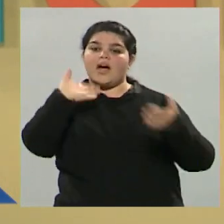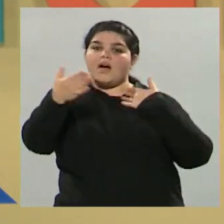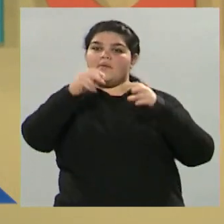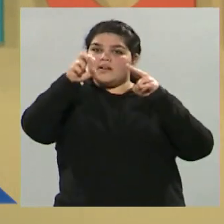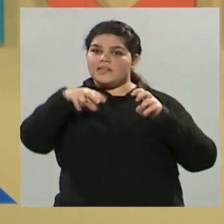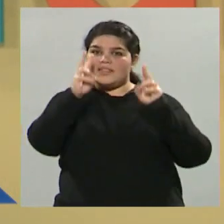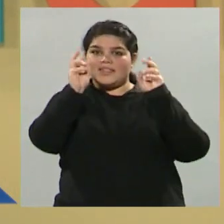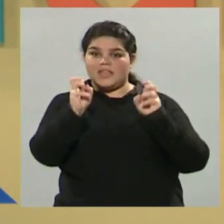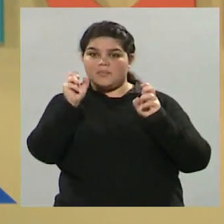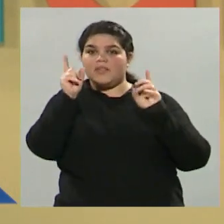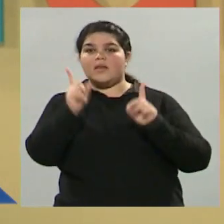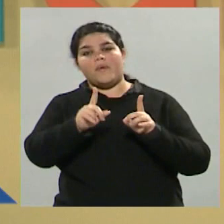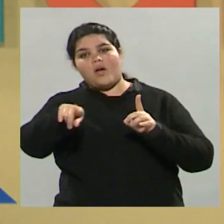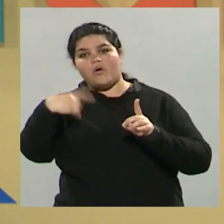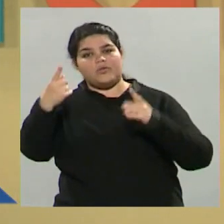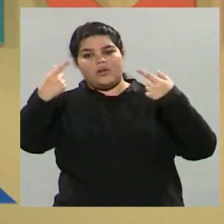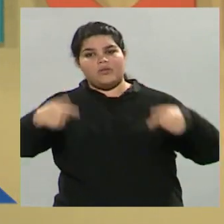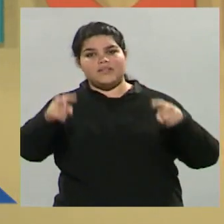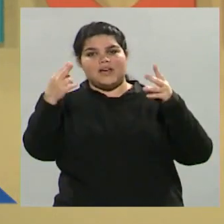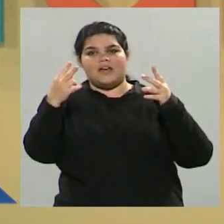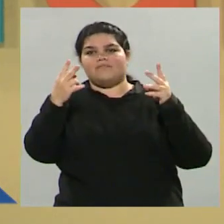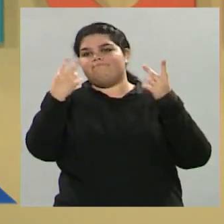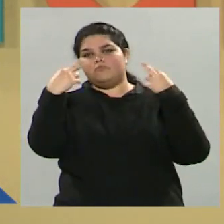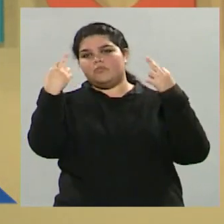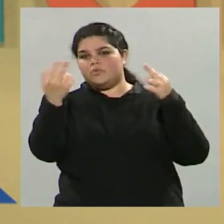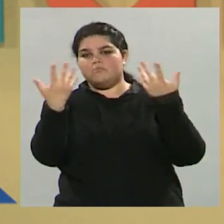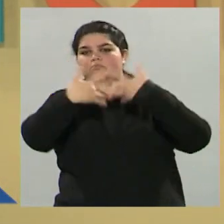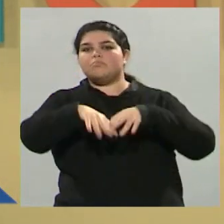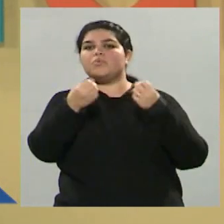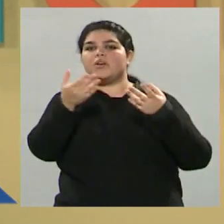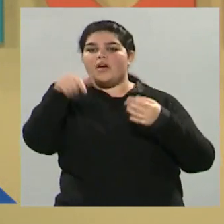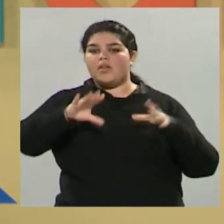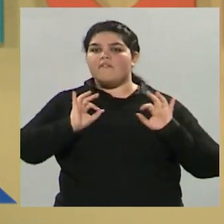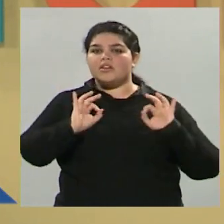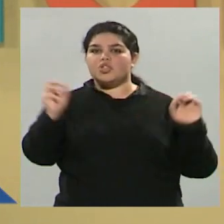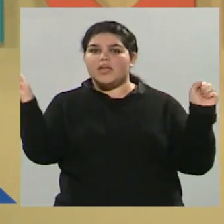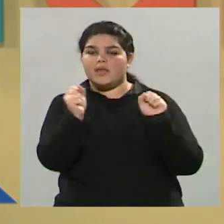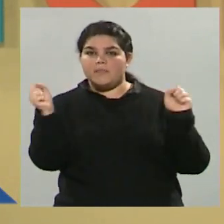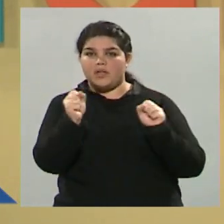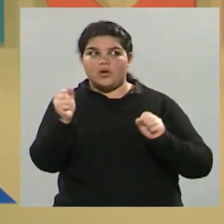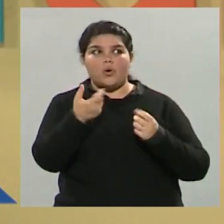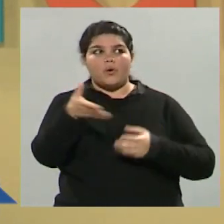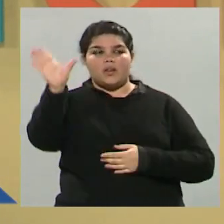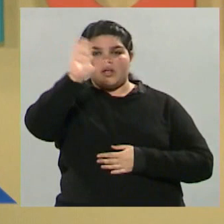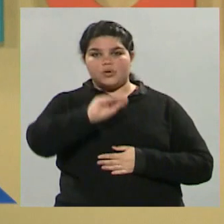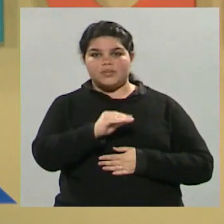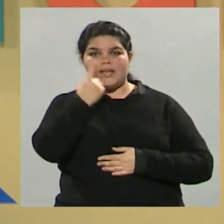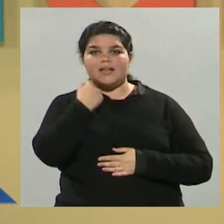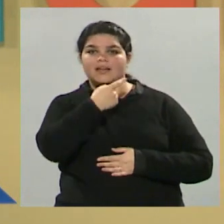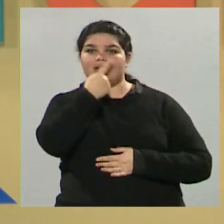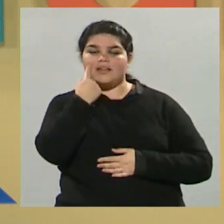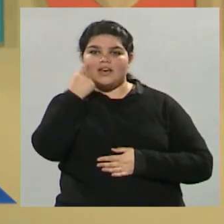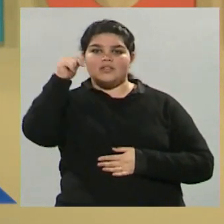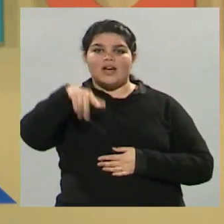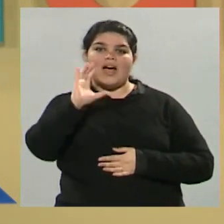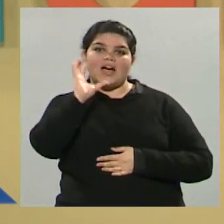tema y otros temas que también tienen que ver con el turismo, porque estamos transitando, obviamente, las vacaciones de invierno. Gabriela Testa, buenas noches. Ignacio Esteser, aquí en